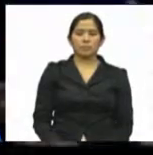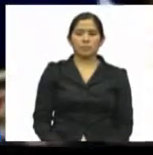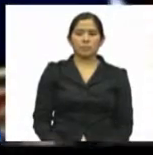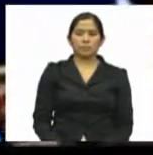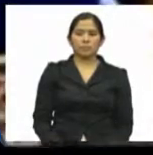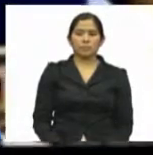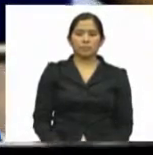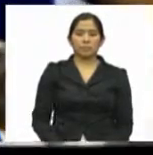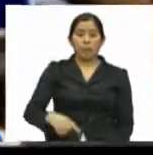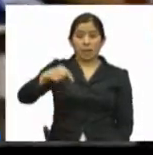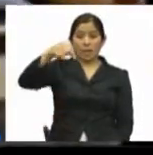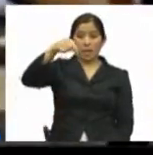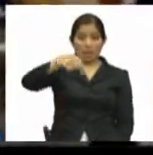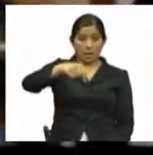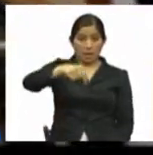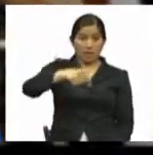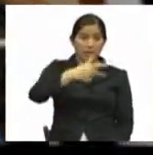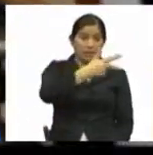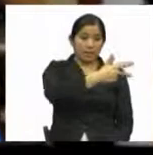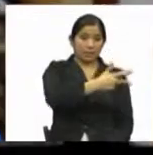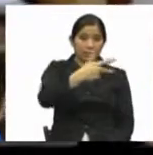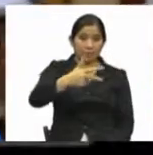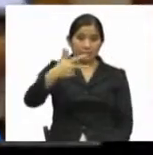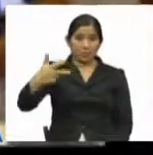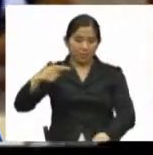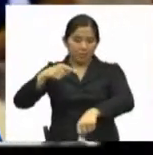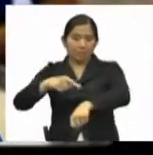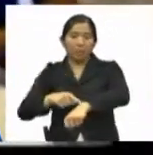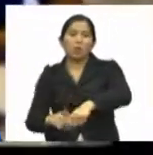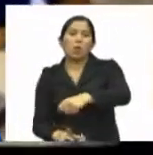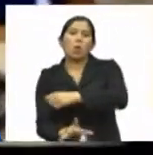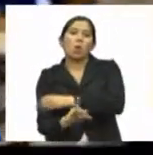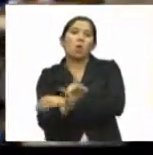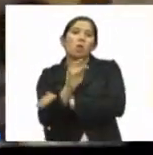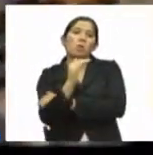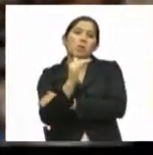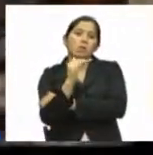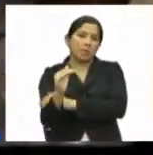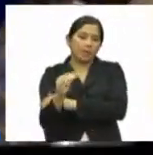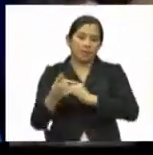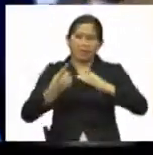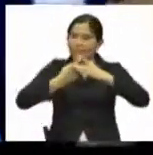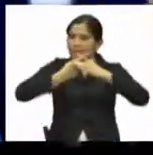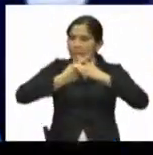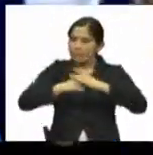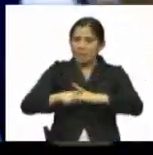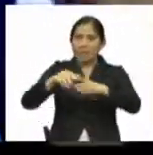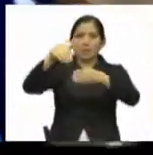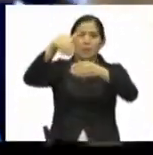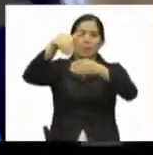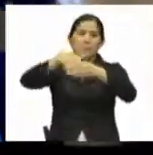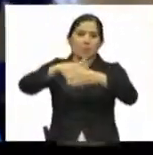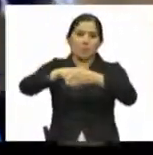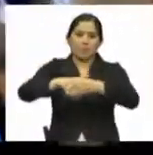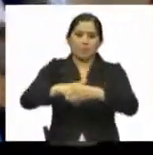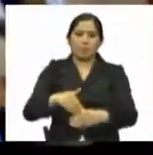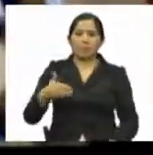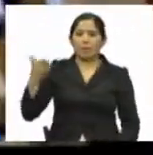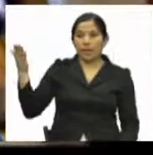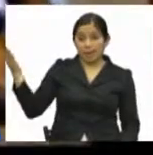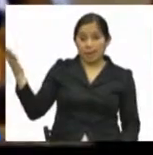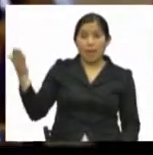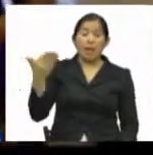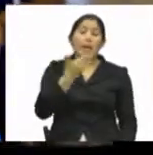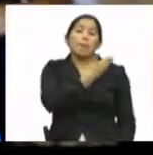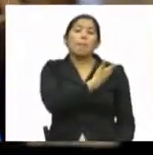En Dinamarca ya son las 8.30 de la mañana y estamos dando inicio a la votación. Aquí nuestro presidente